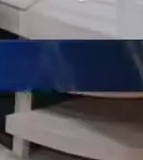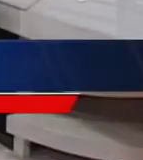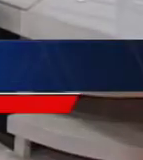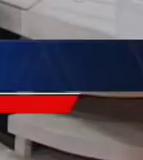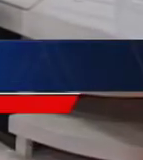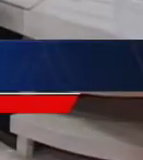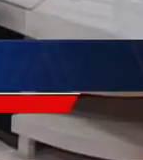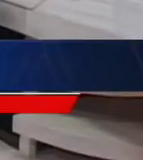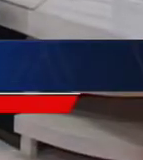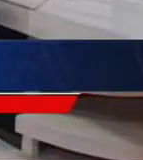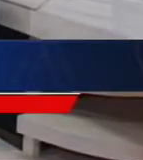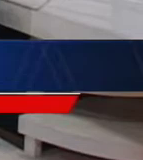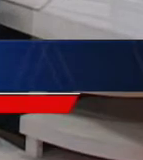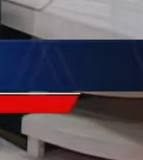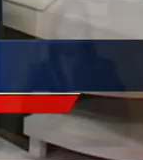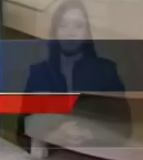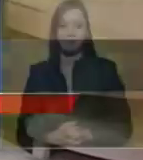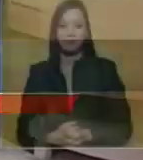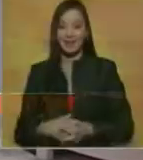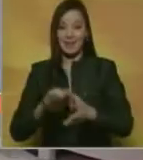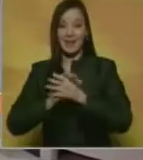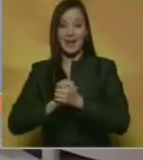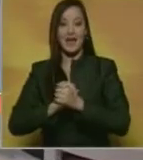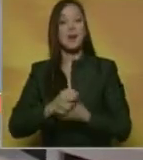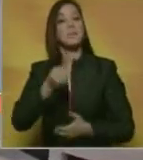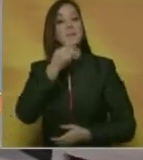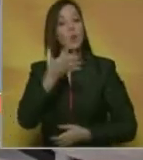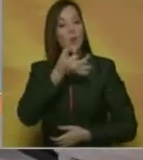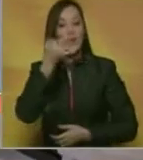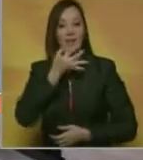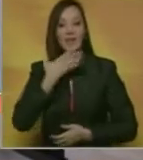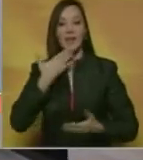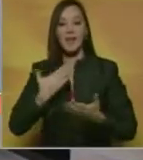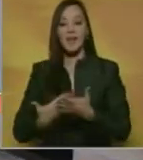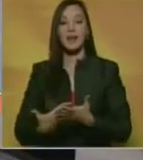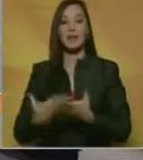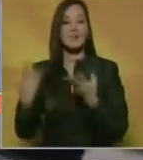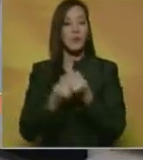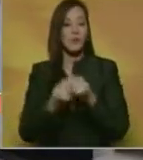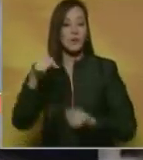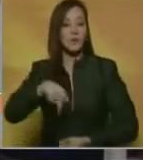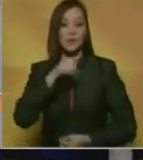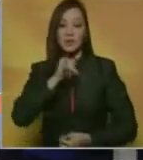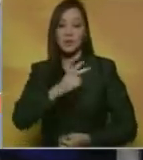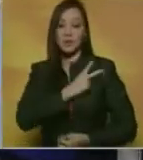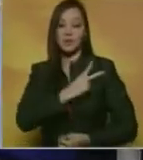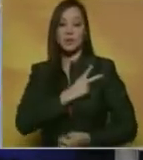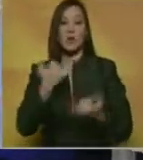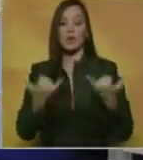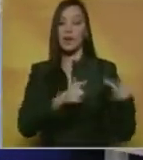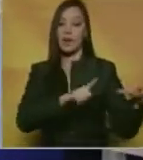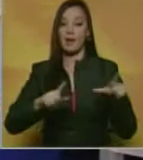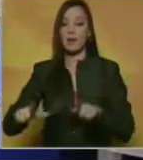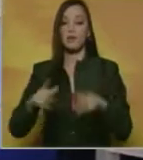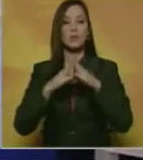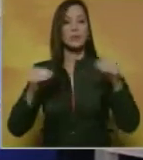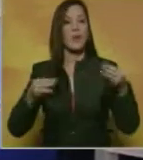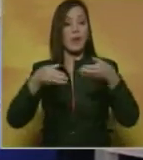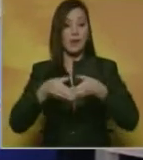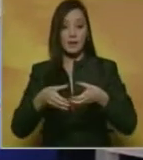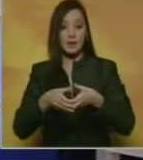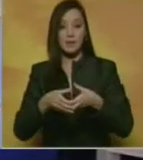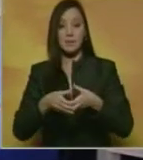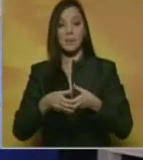¿Qué tal amigos? Muy buenas tardes. Gracias por acompañarnos en la presente emisión de su noticiero Venevisión. Ya estamos listos en nombre del equipo. Y bueno,